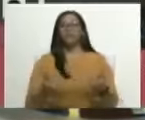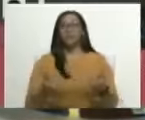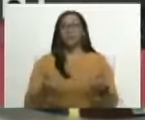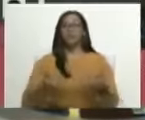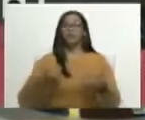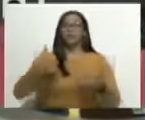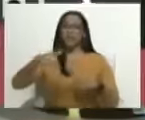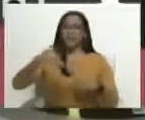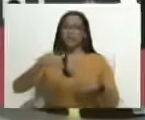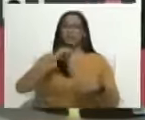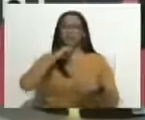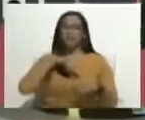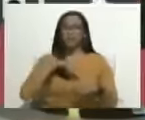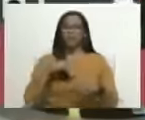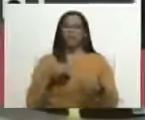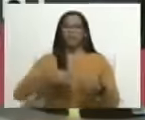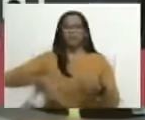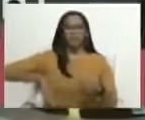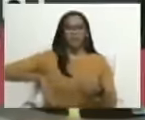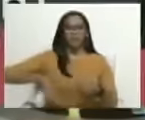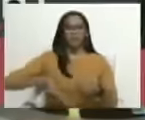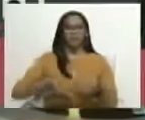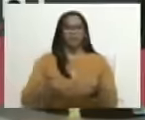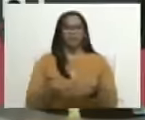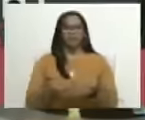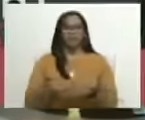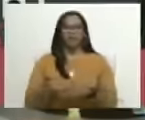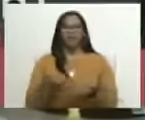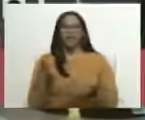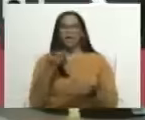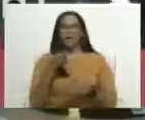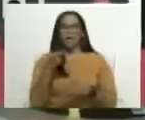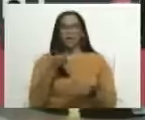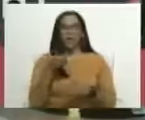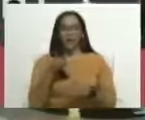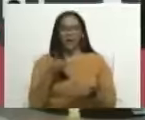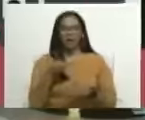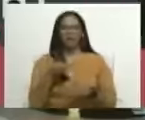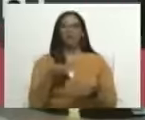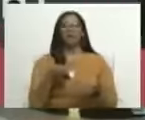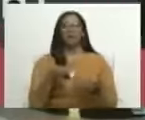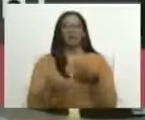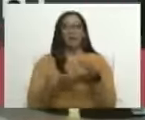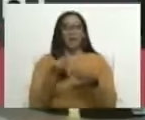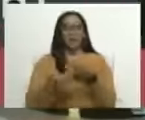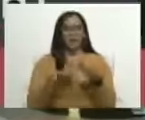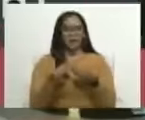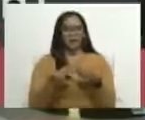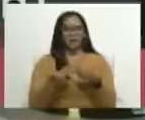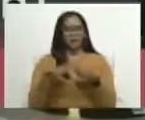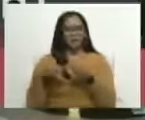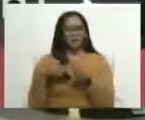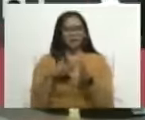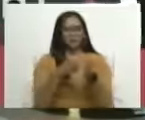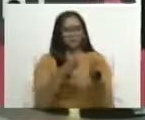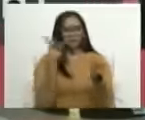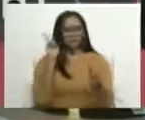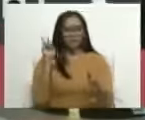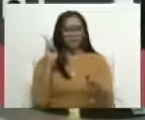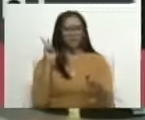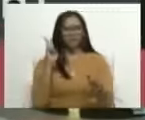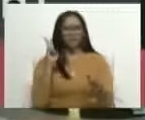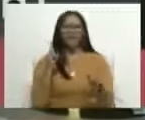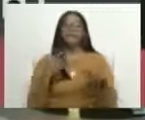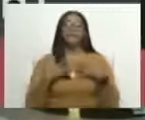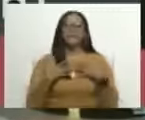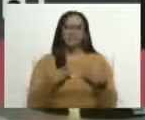históricos sobre la Guayana Esequiba y trazar el rumbo de lo que va a ser el camino de Venezuela para